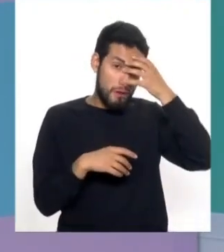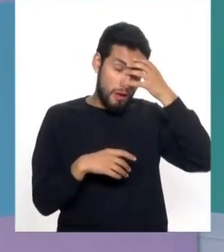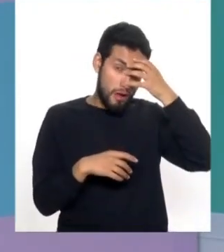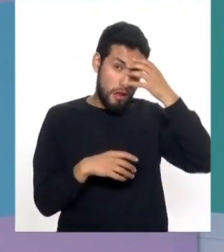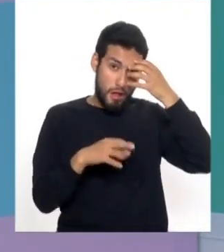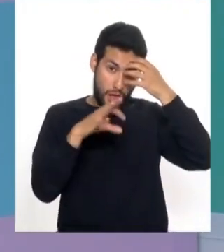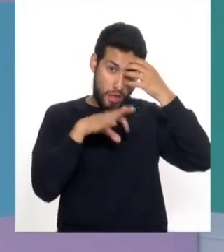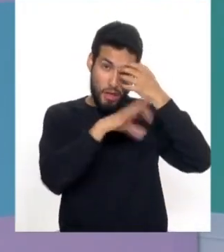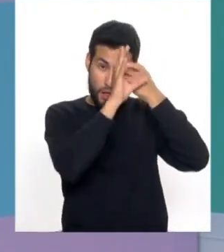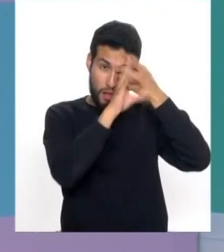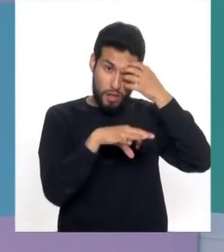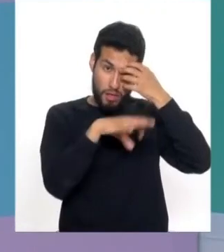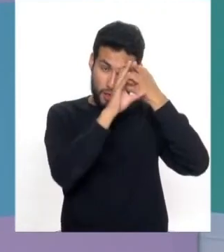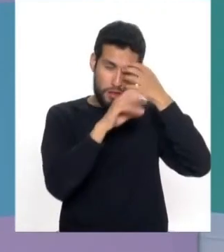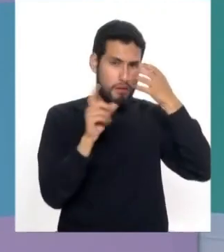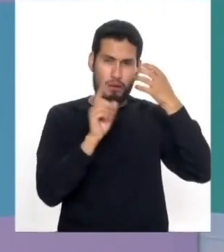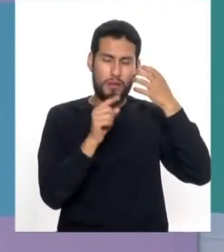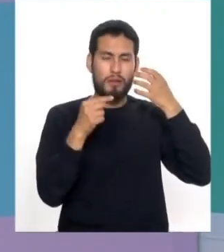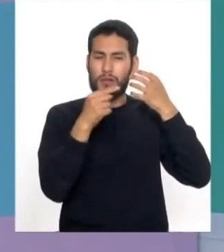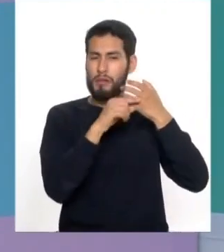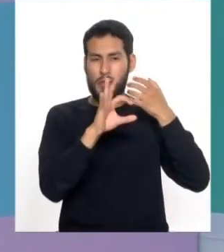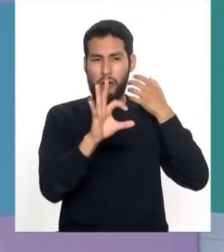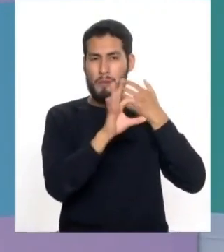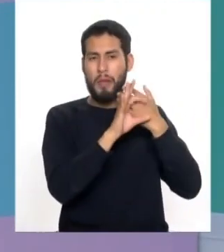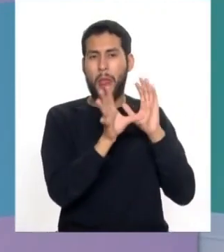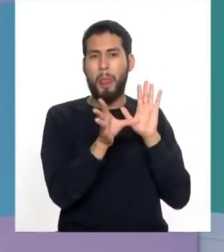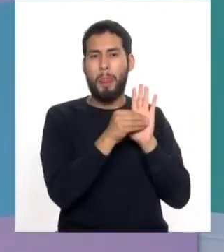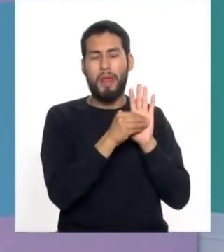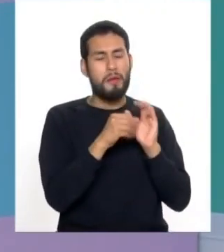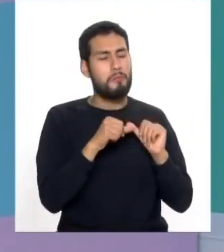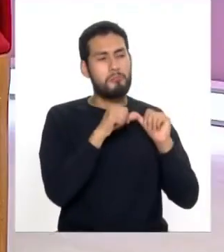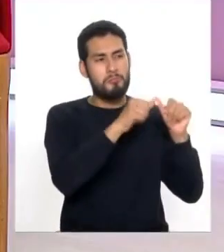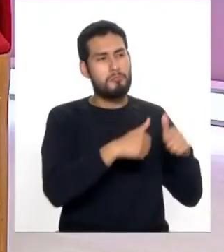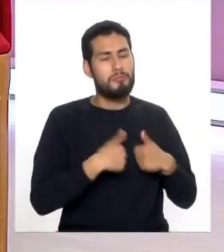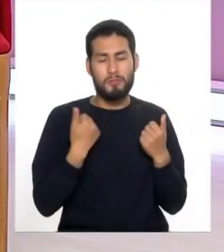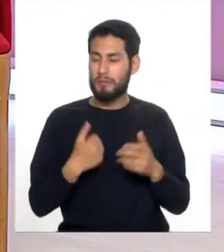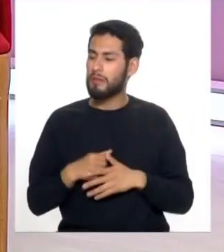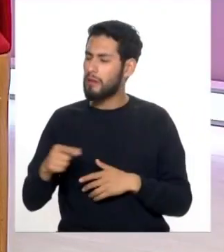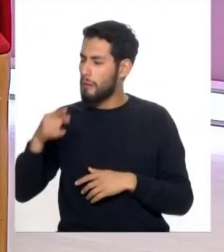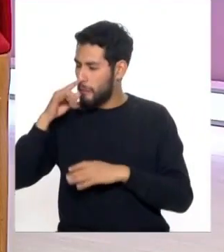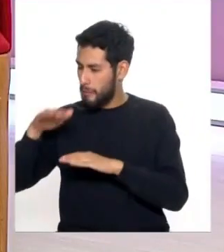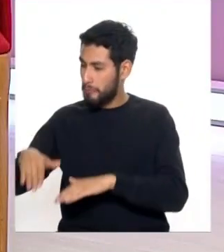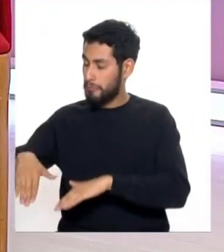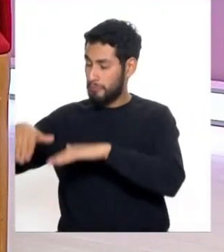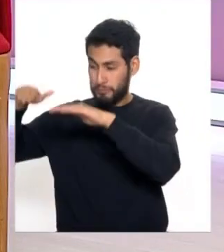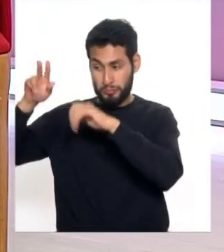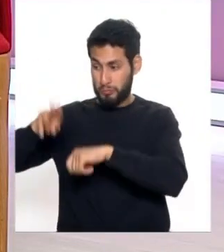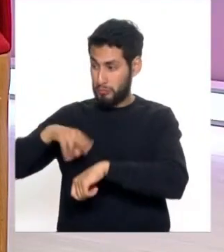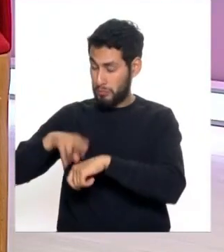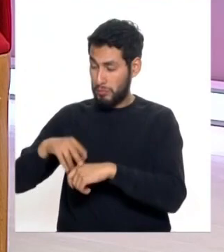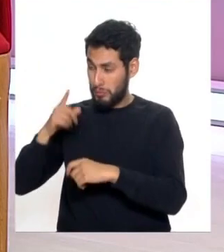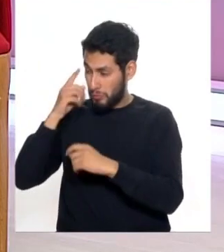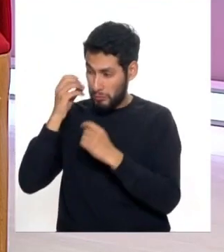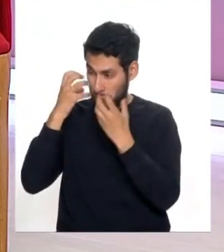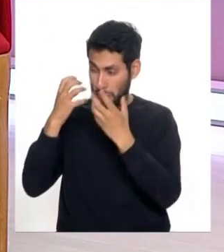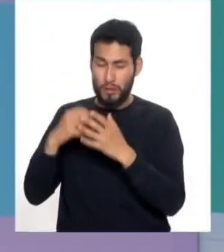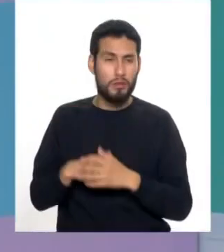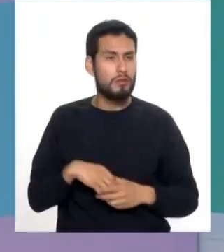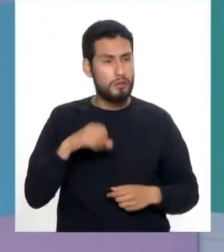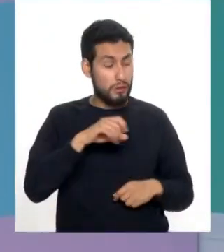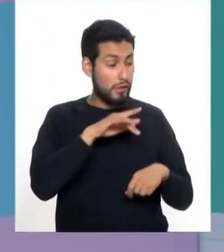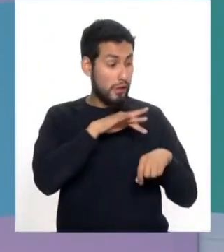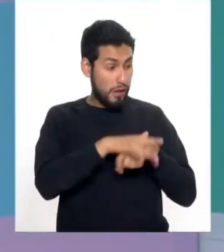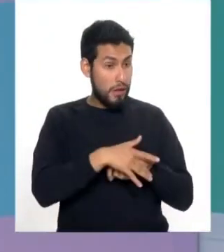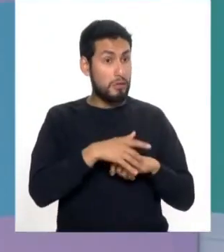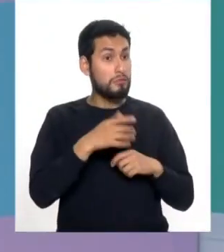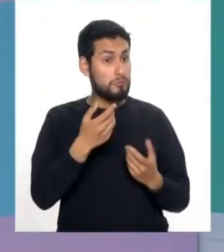lente no no es el lente para el resto de la vida el desarrollo visual del niño va a ser normal entonces si se trata a tiempo